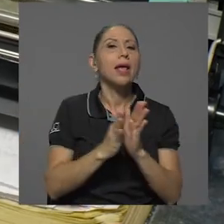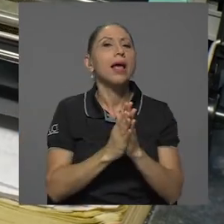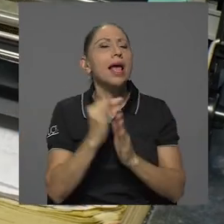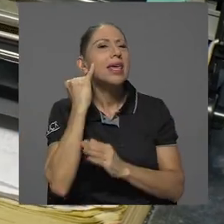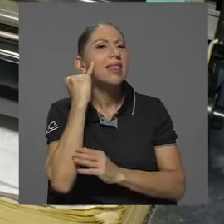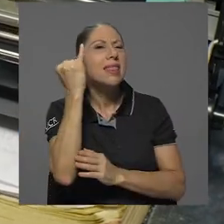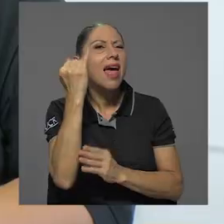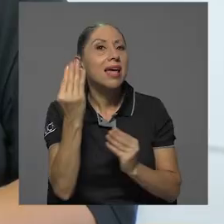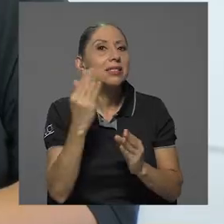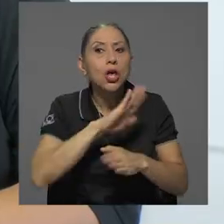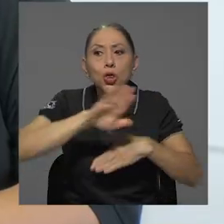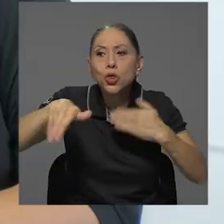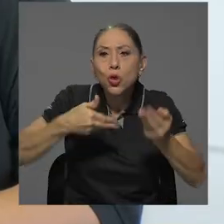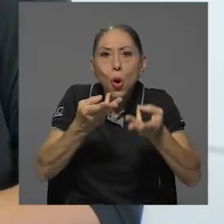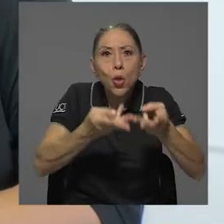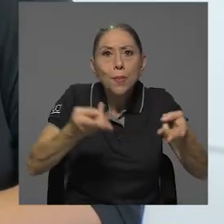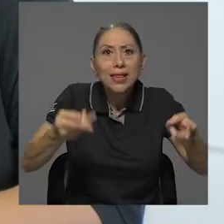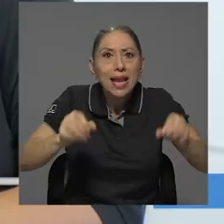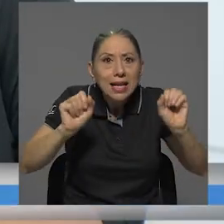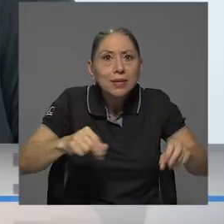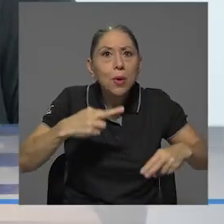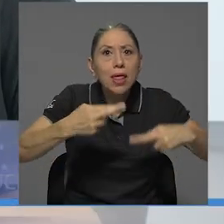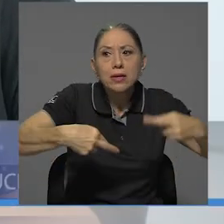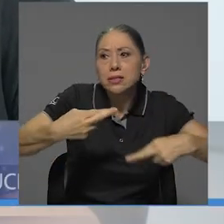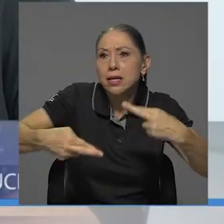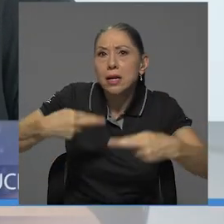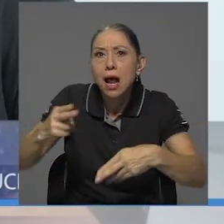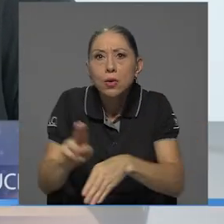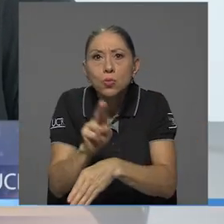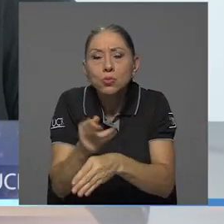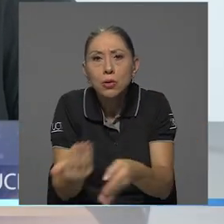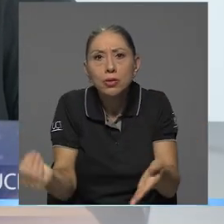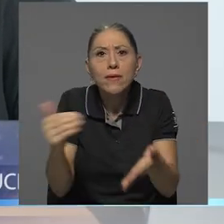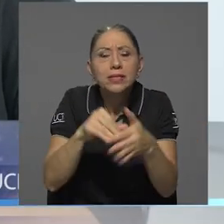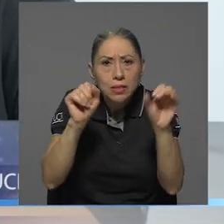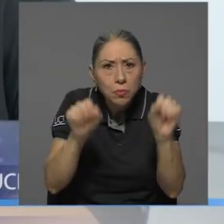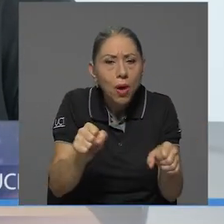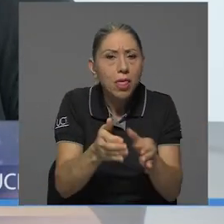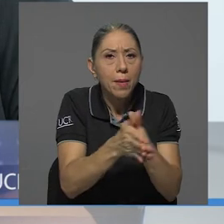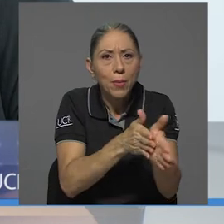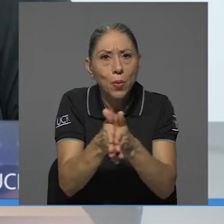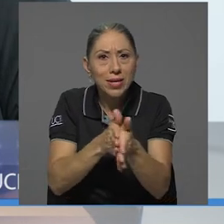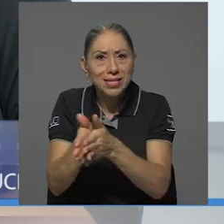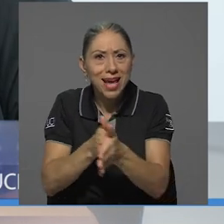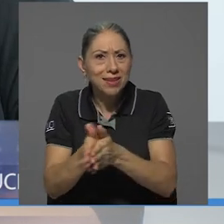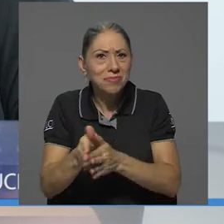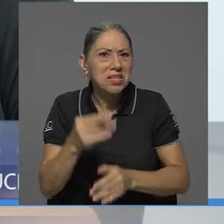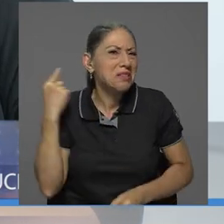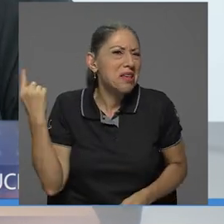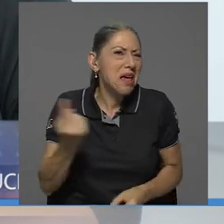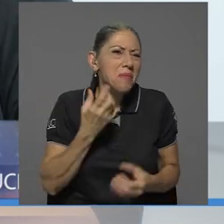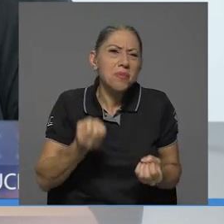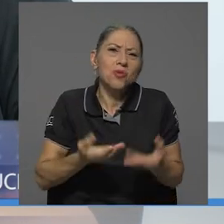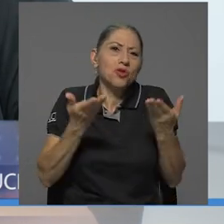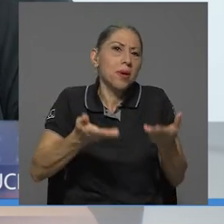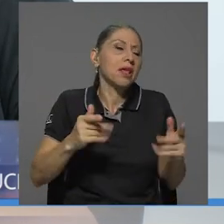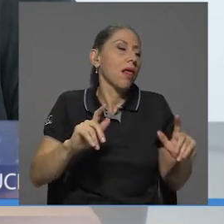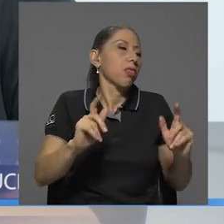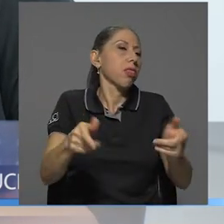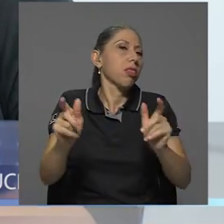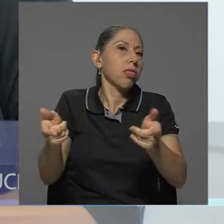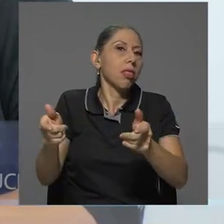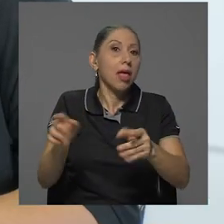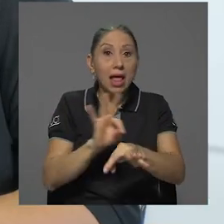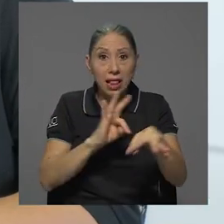reciclable que se pueda realmente aprovechar para esta fabricación. Normalmente hay mucho material que se desecha, que